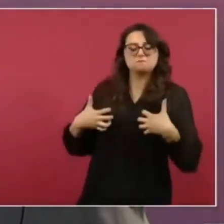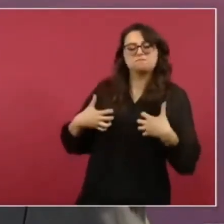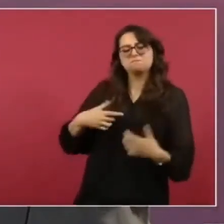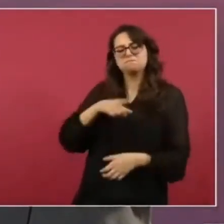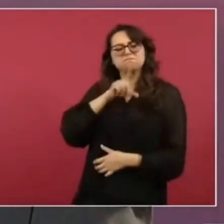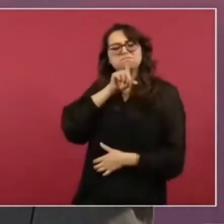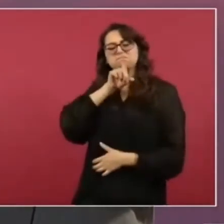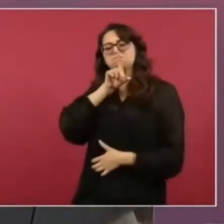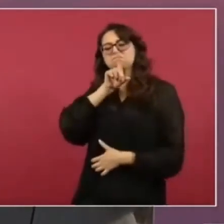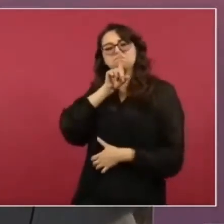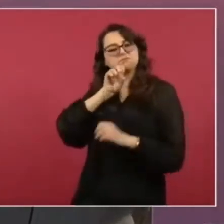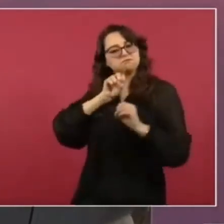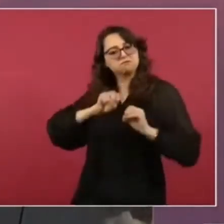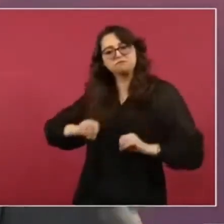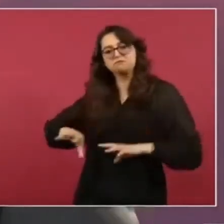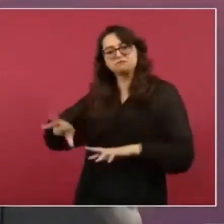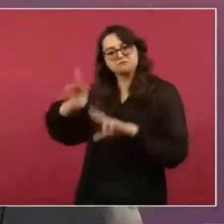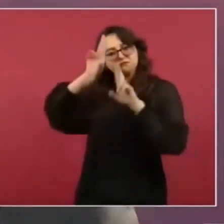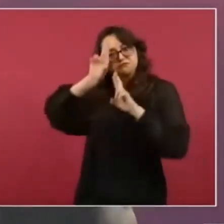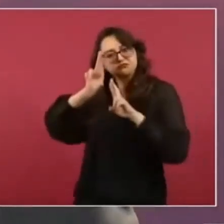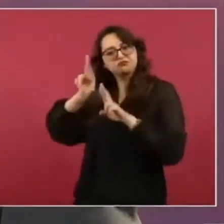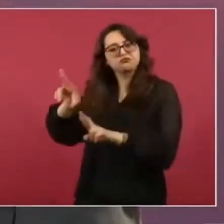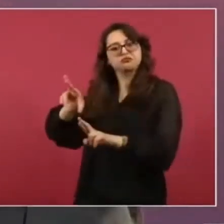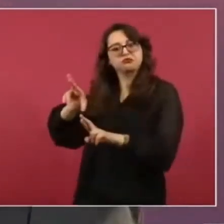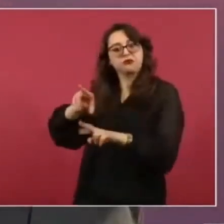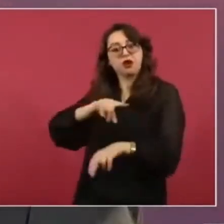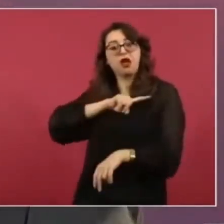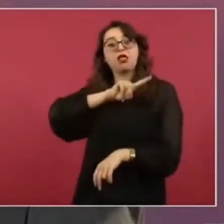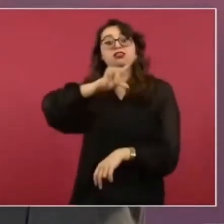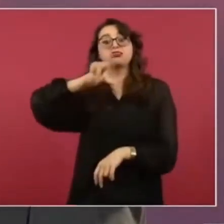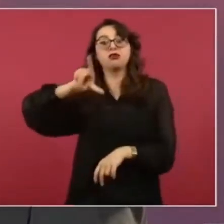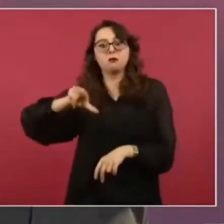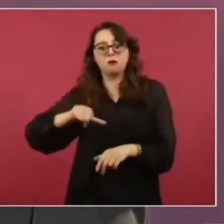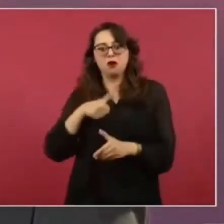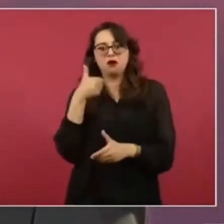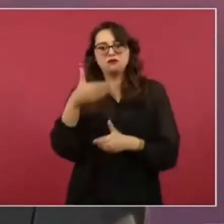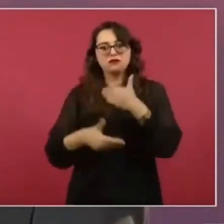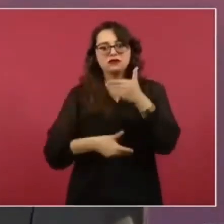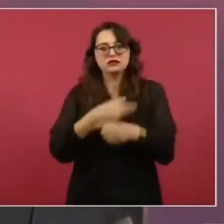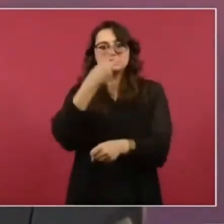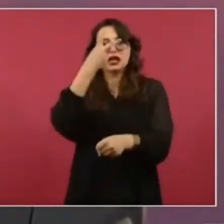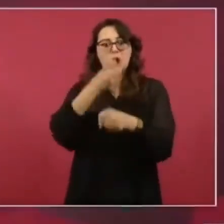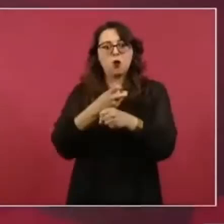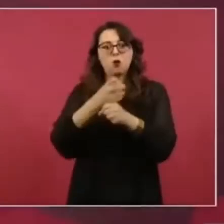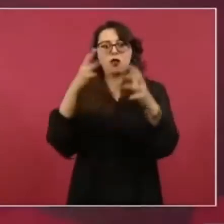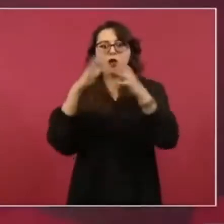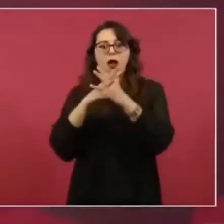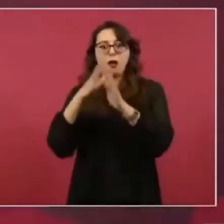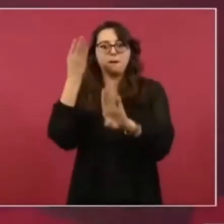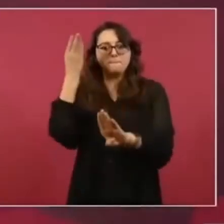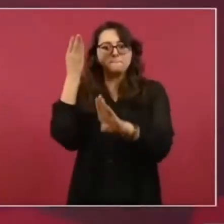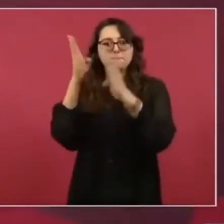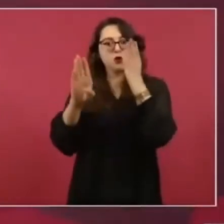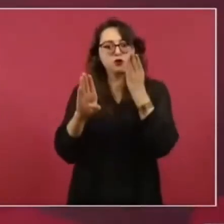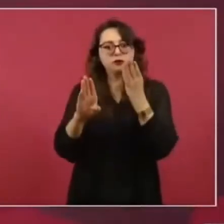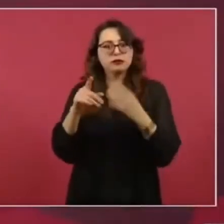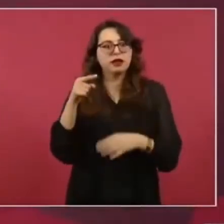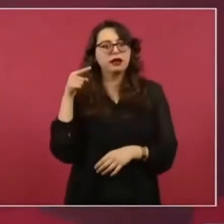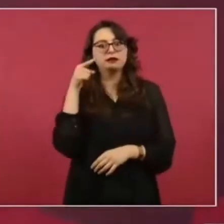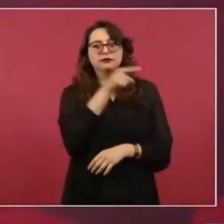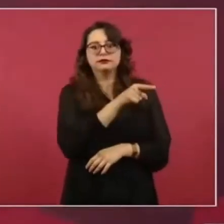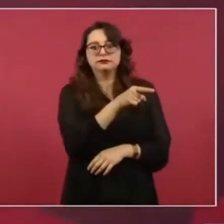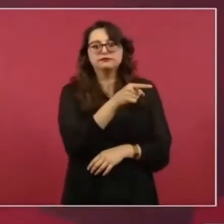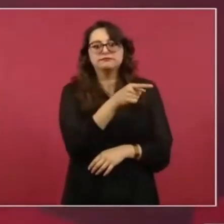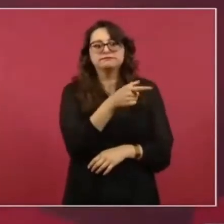pueblo de México? Fue respetuoso de nuestras decisiones.